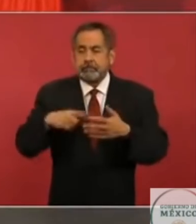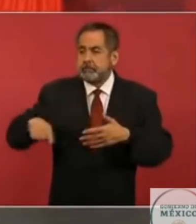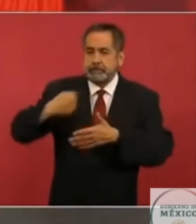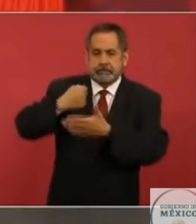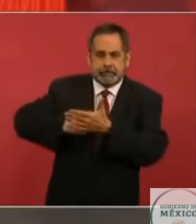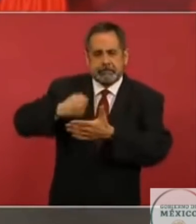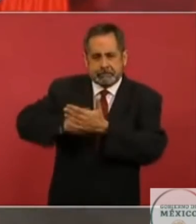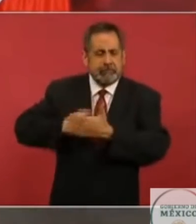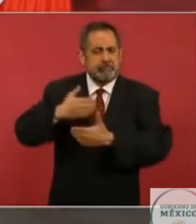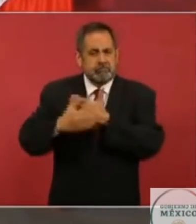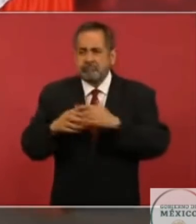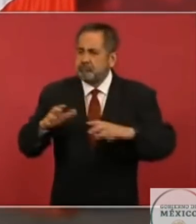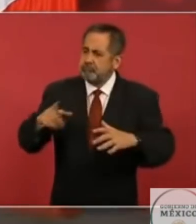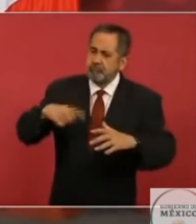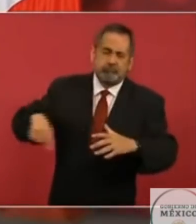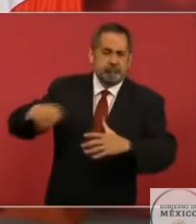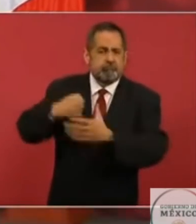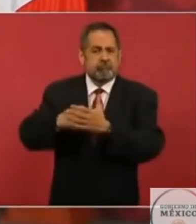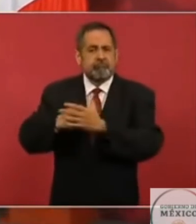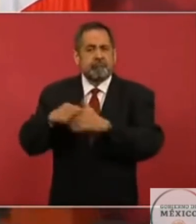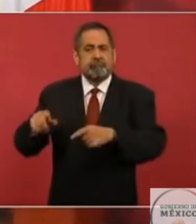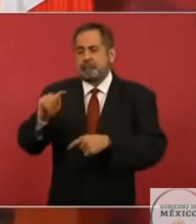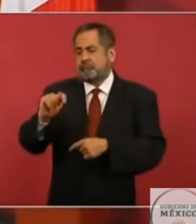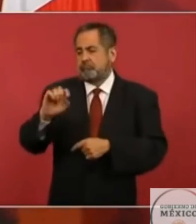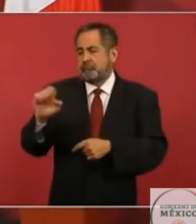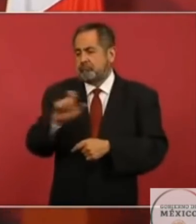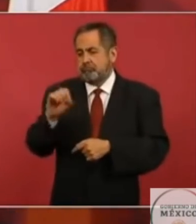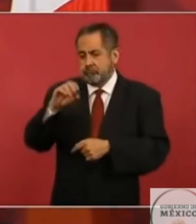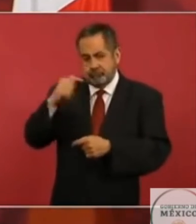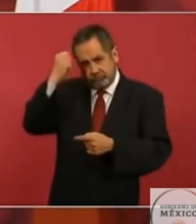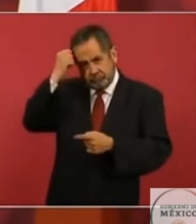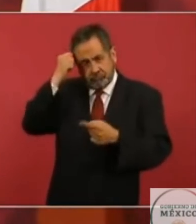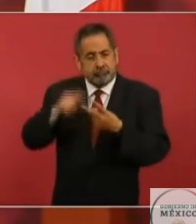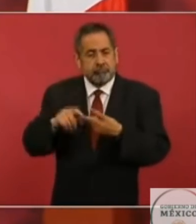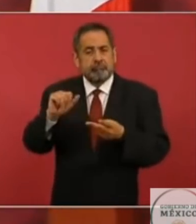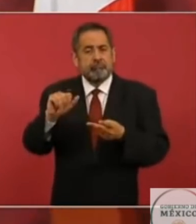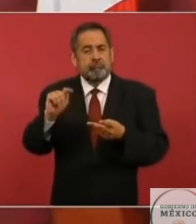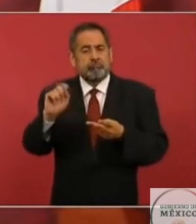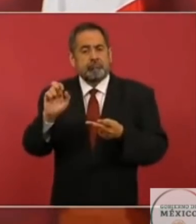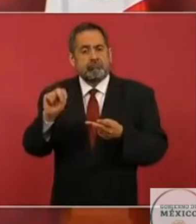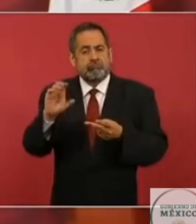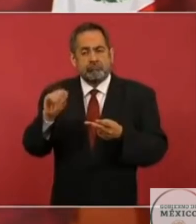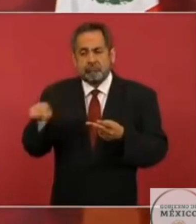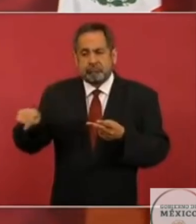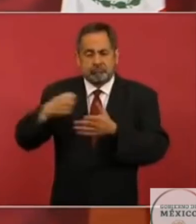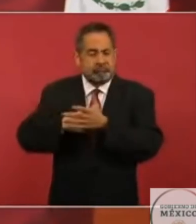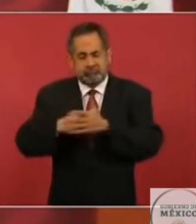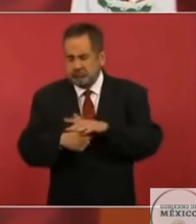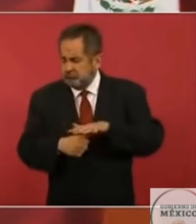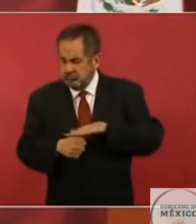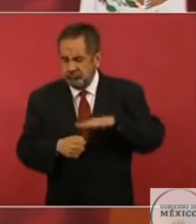de los pueblos de Texcoco, de Atenco para